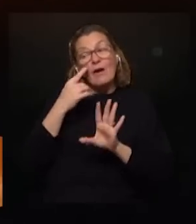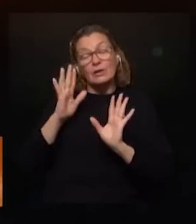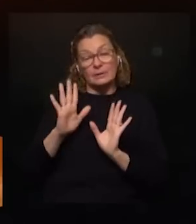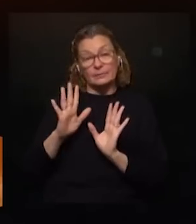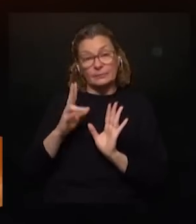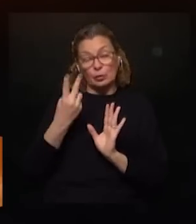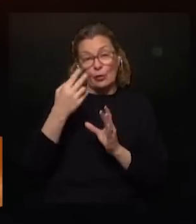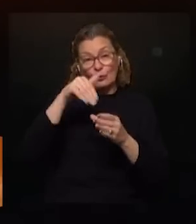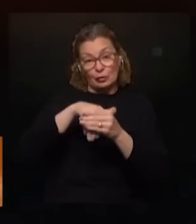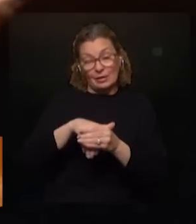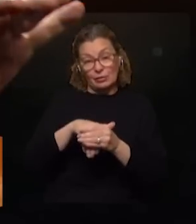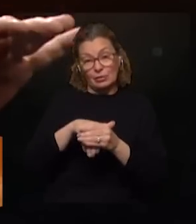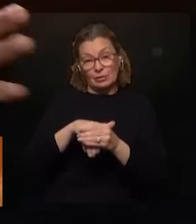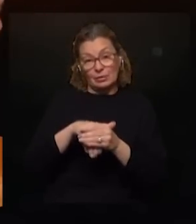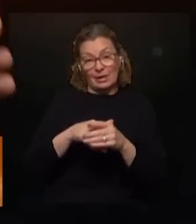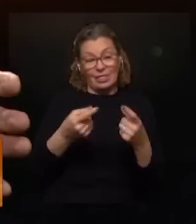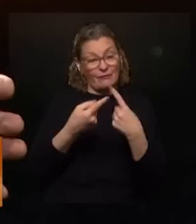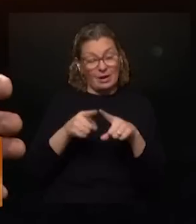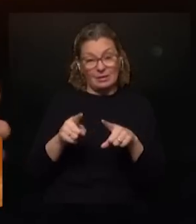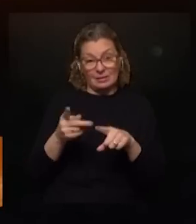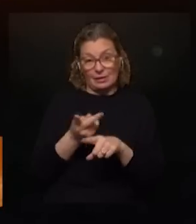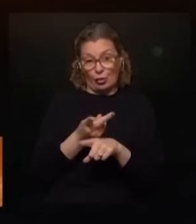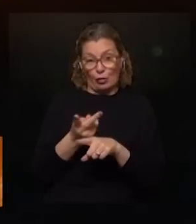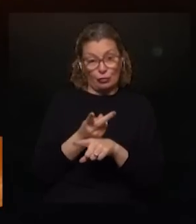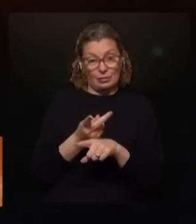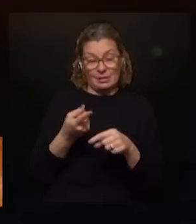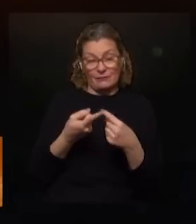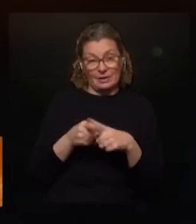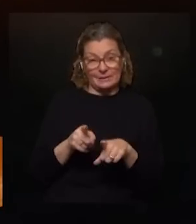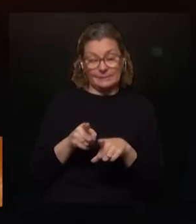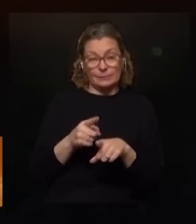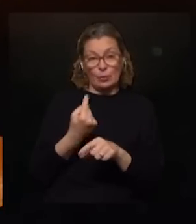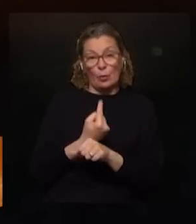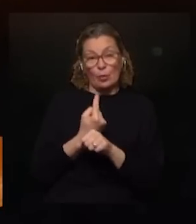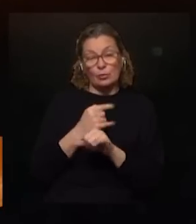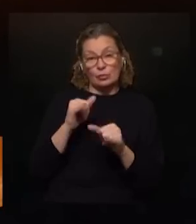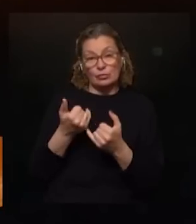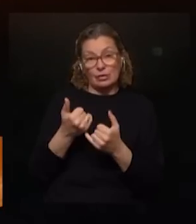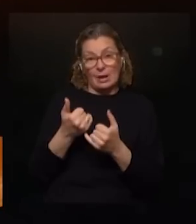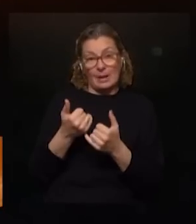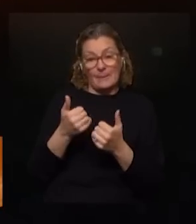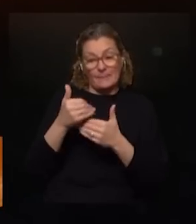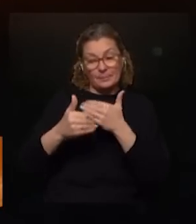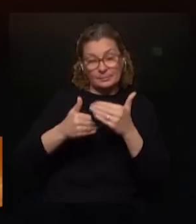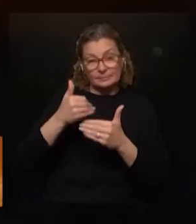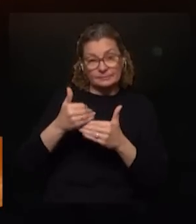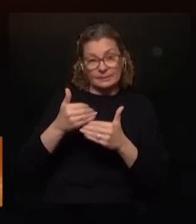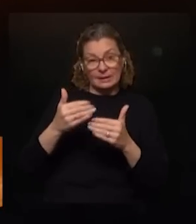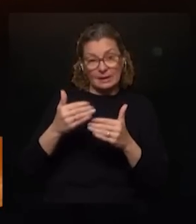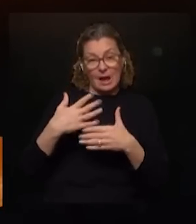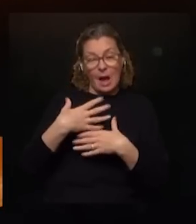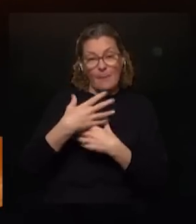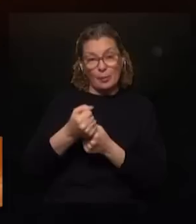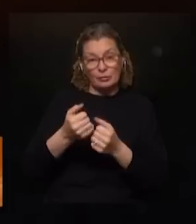dos son dos plebiscitos completamente distintos en la materia uno ya está encaminado que es el que impulsa